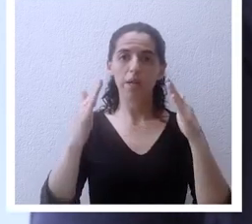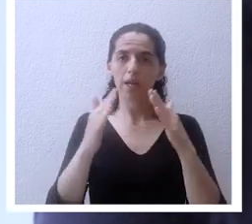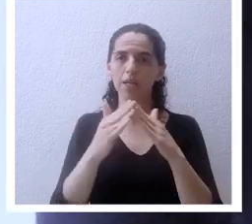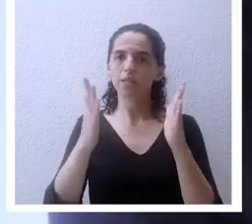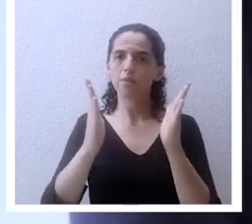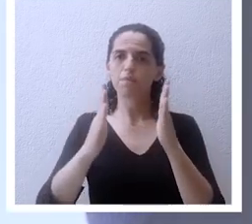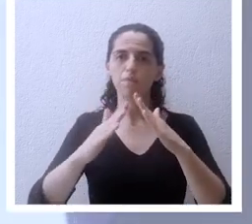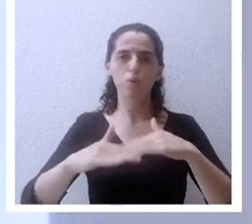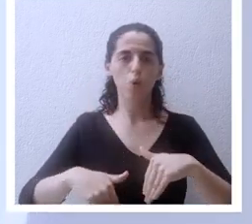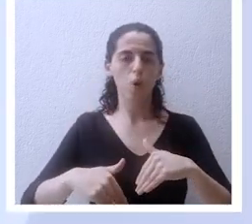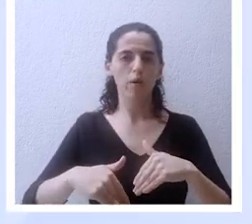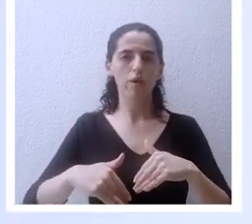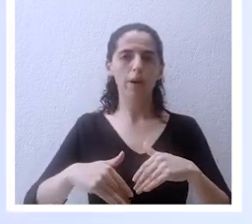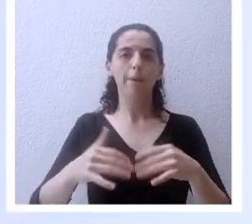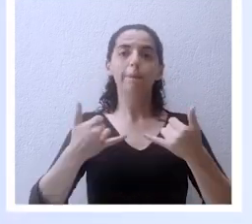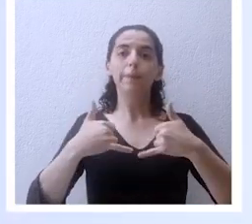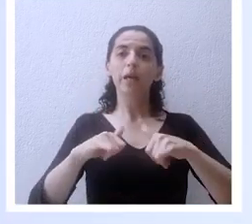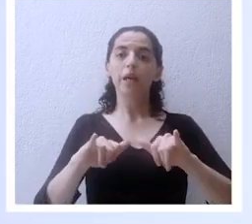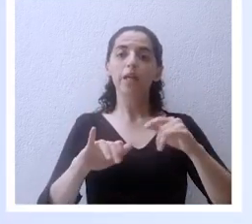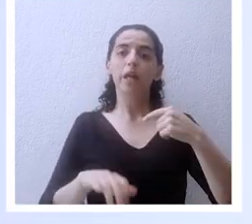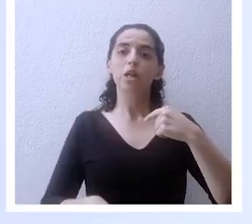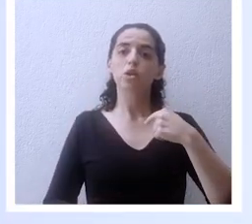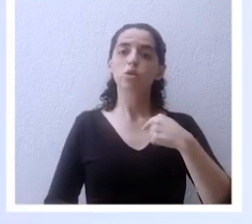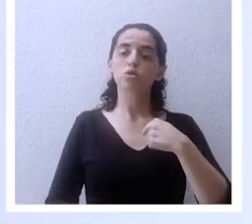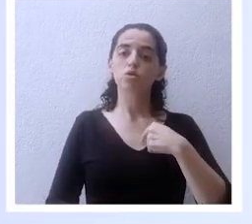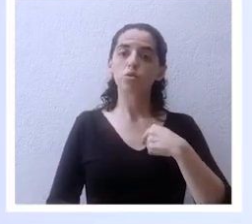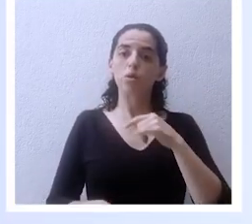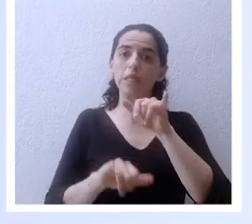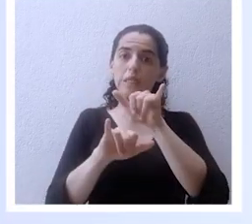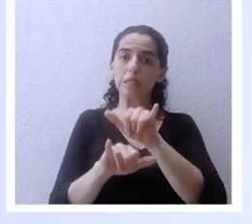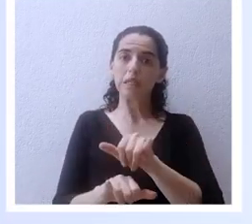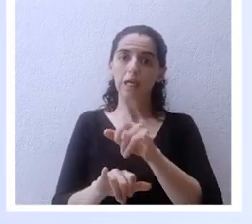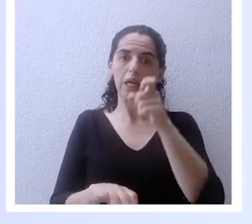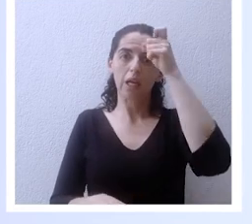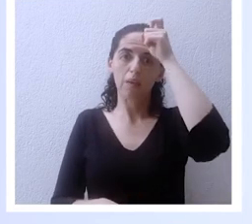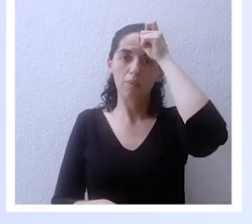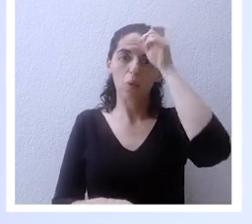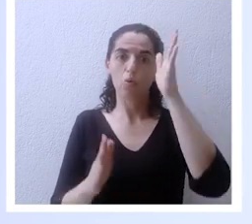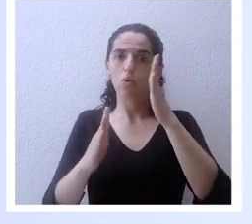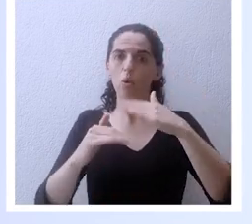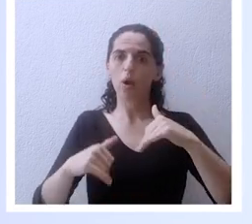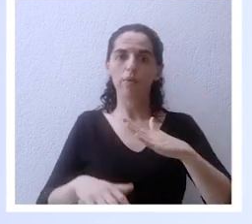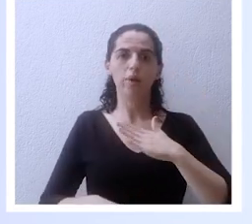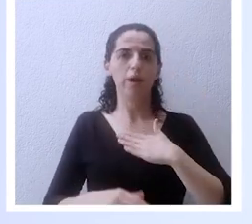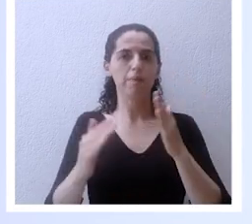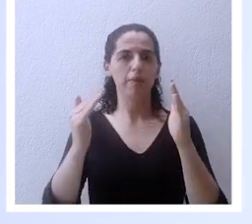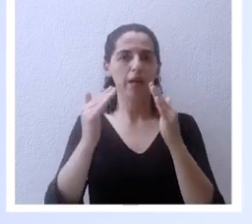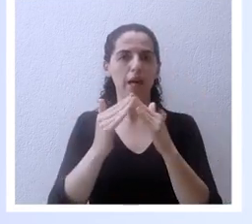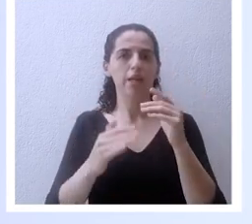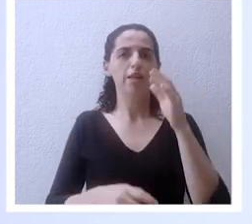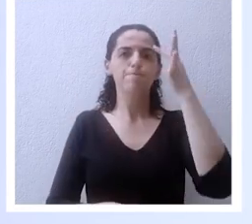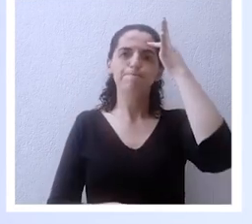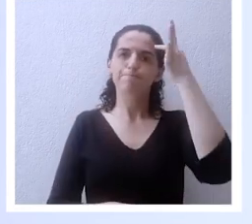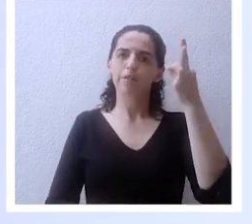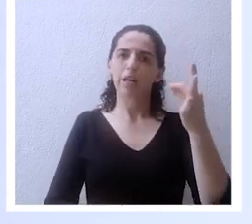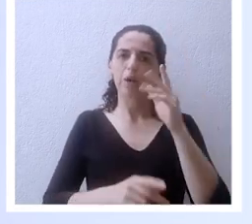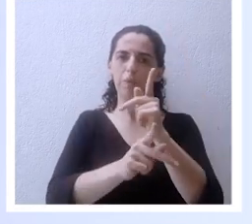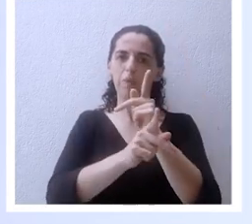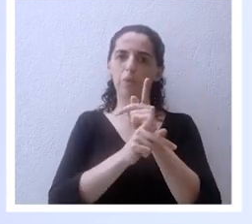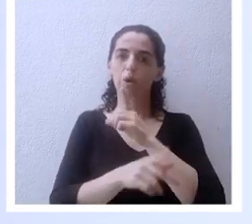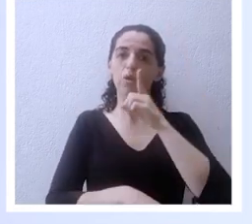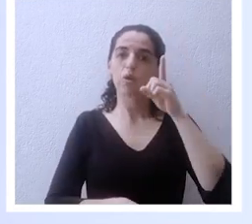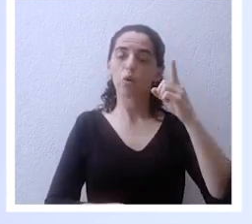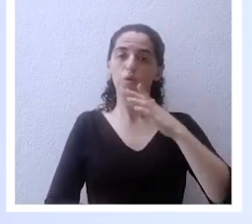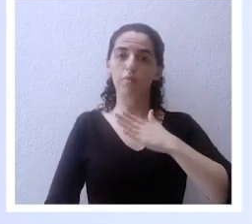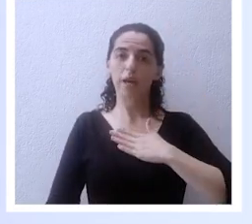habrá mientras yo esté pasando por Egipto no habrá en mi casa y yo creo en esa protección de Dios para mí